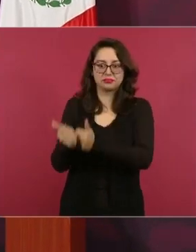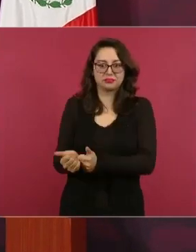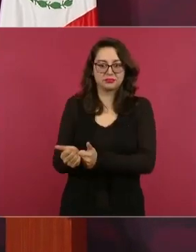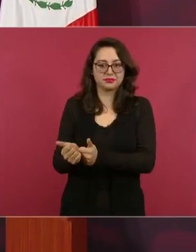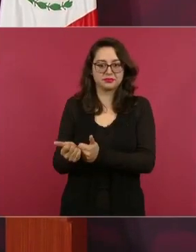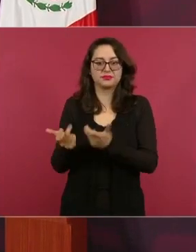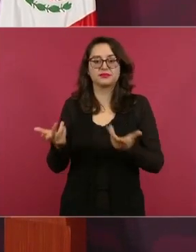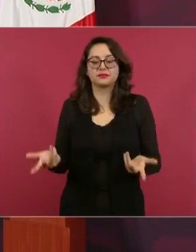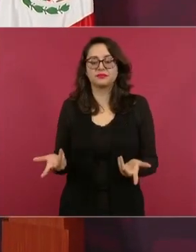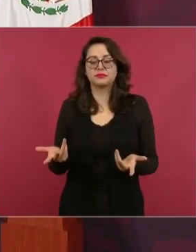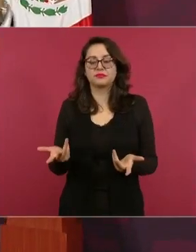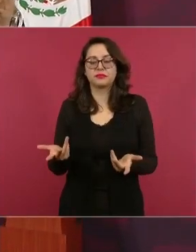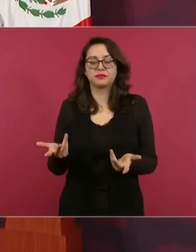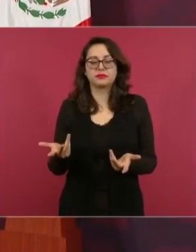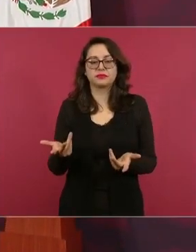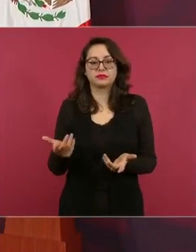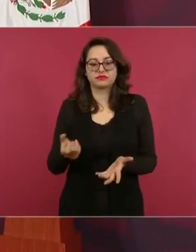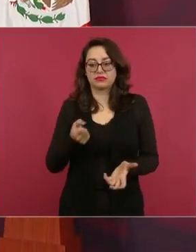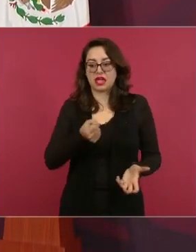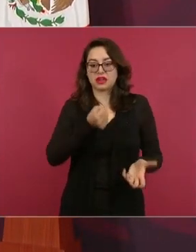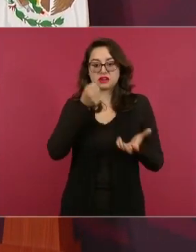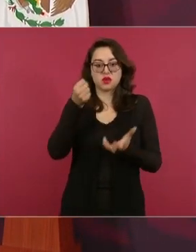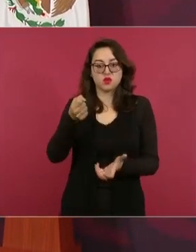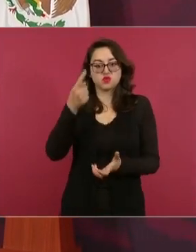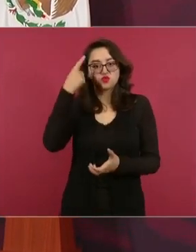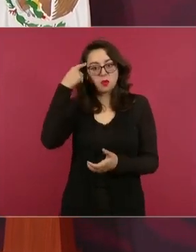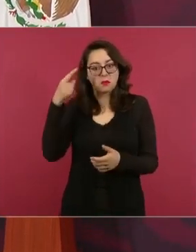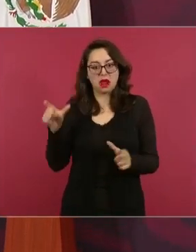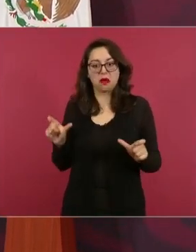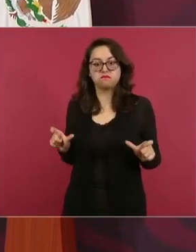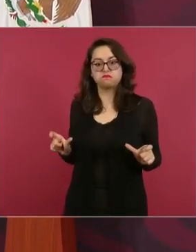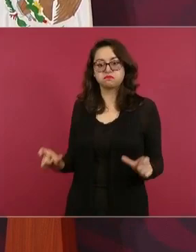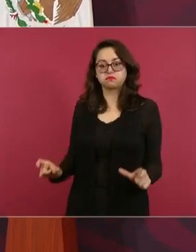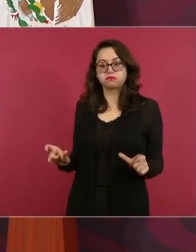reteniendo con